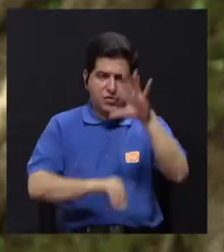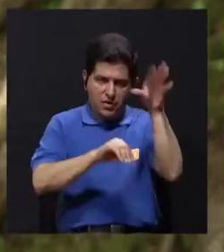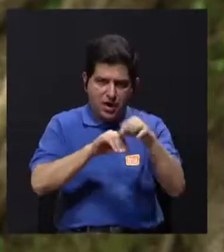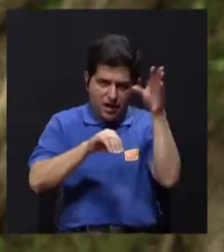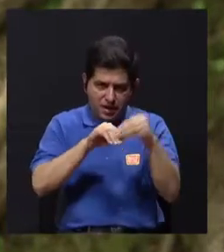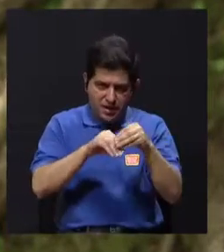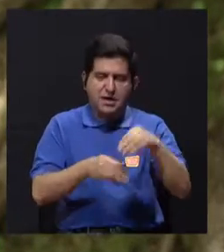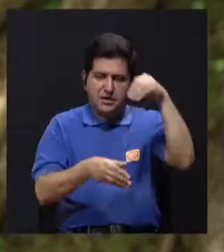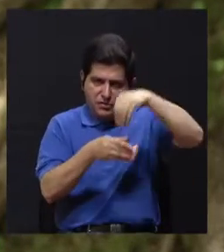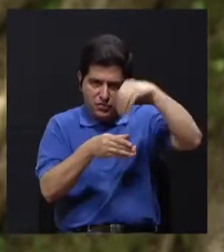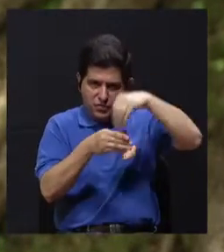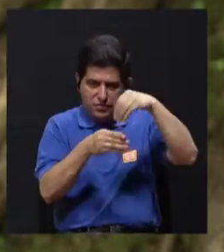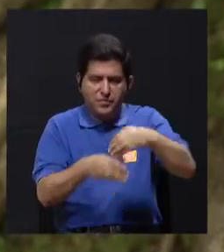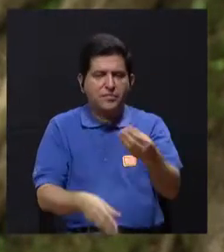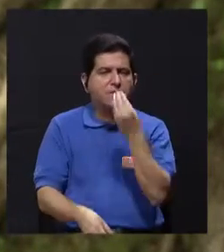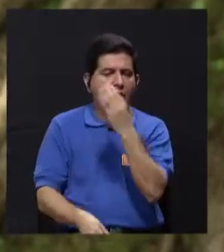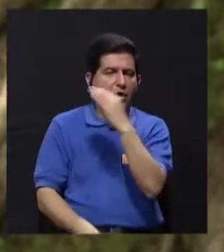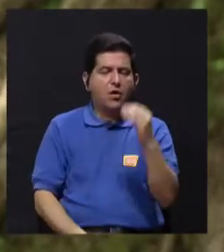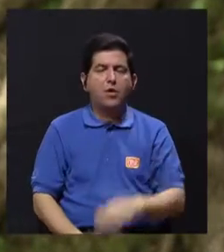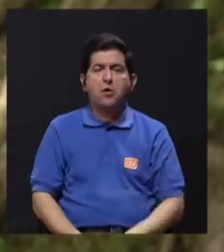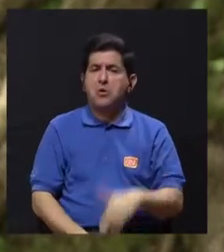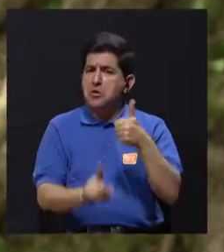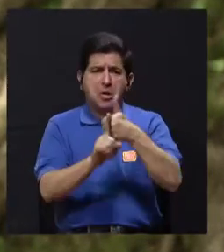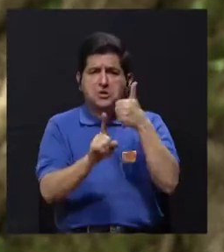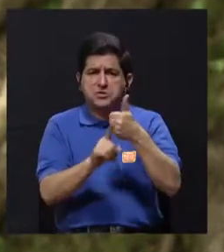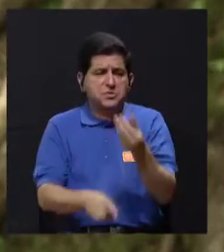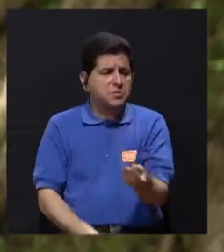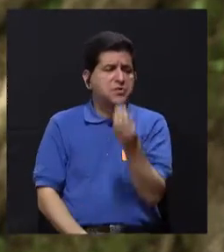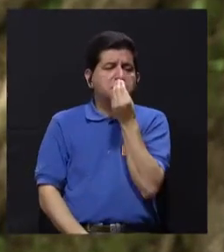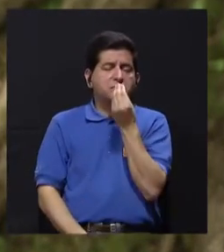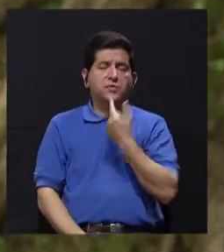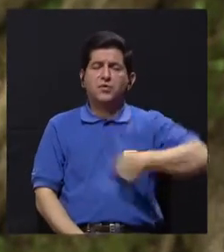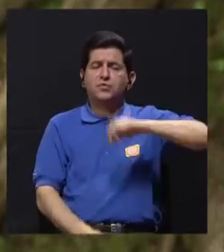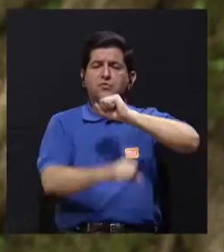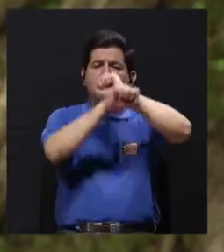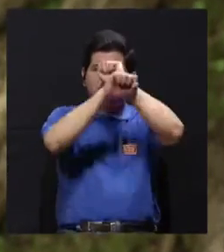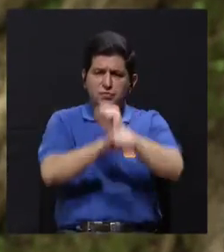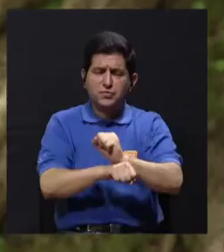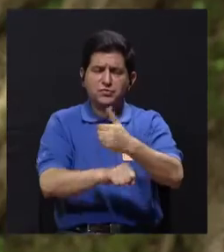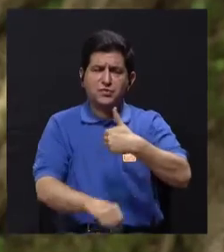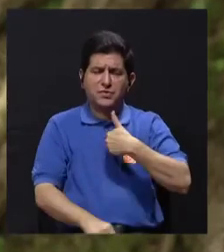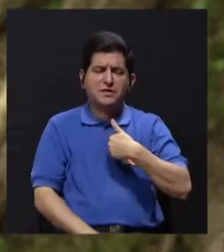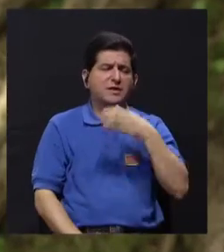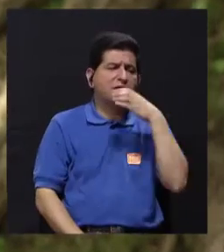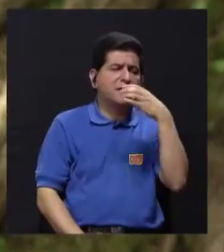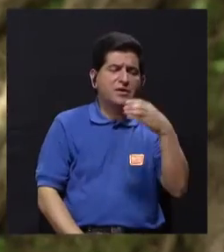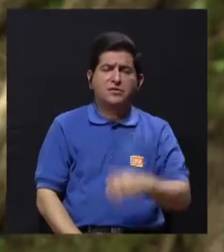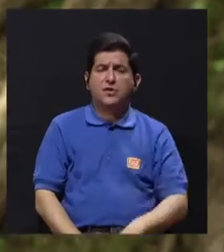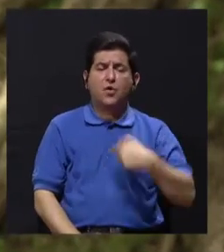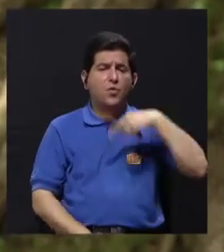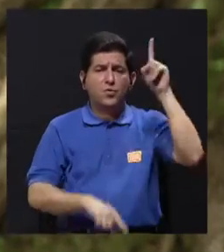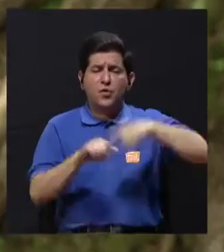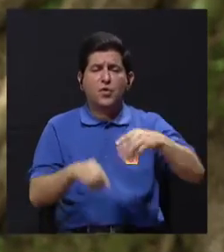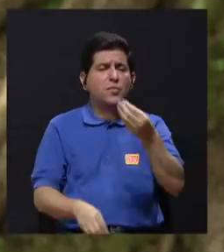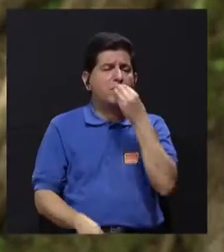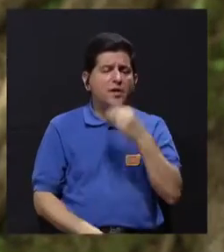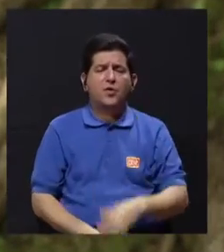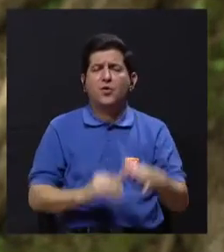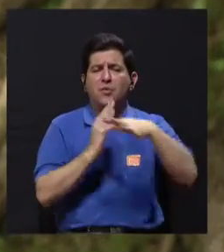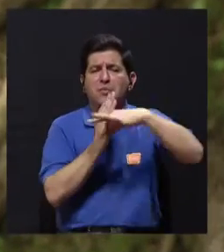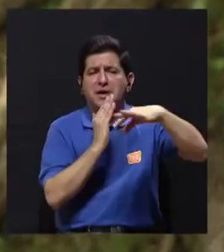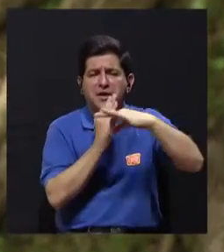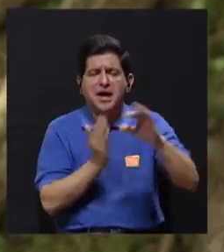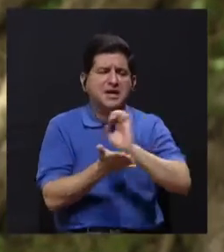un suplemento de proteína o como la misma alimentación. Estamos acostumbrados a recibir las recomendaciones de que uno no puede comer